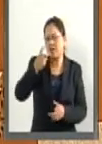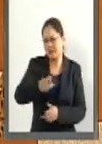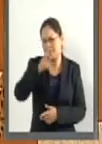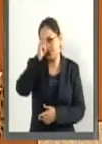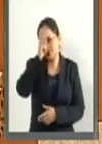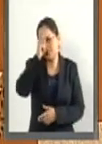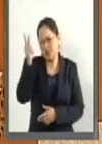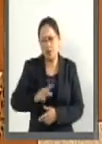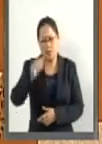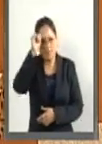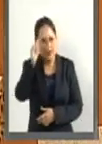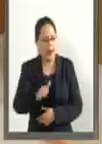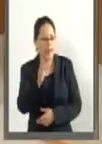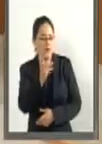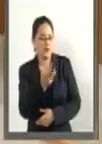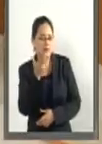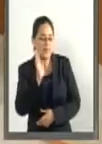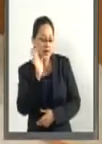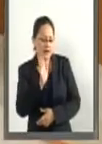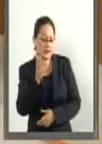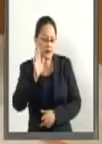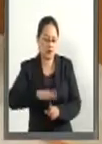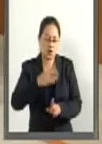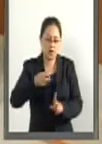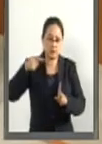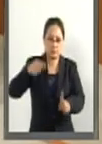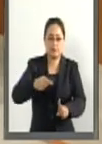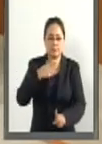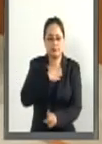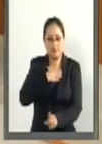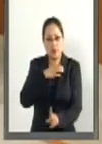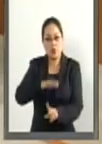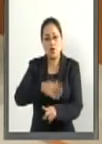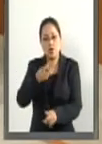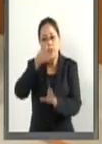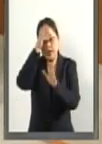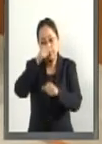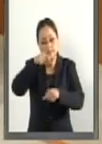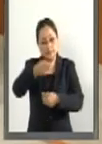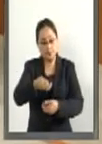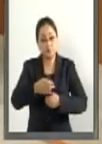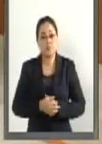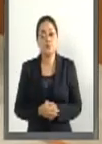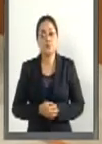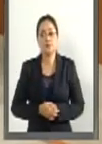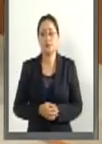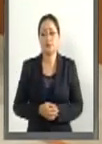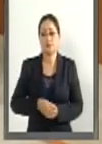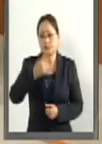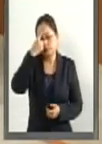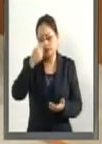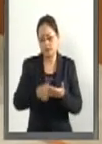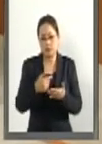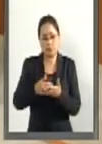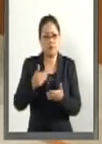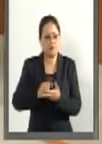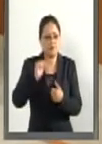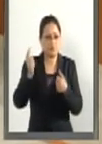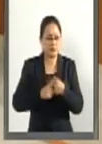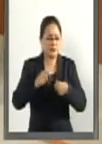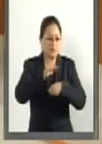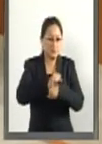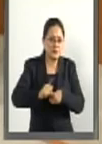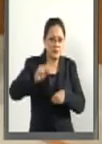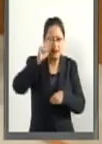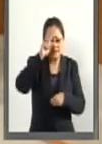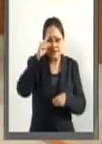pecado. En ese sentido, mi beneplácito por este punto de acuerdo, sin duda no hay remedios simples, no hay magia